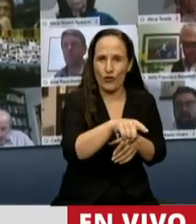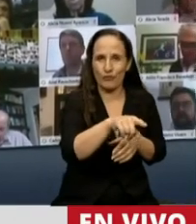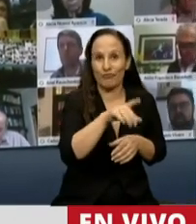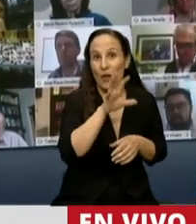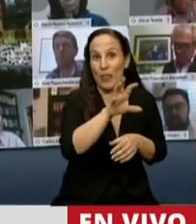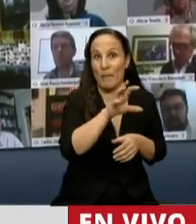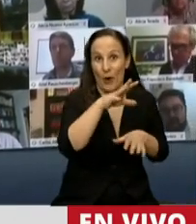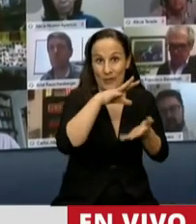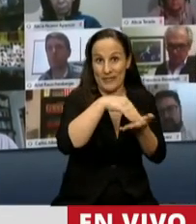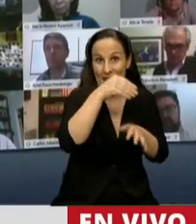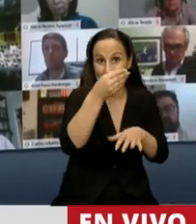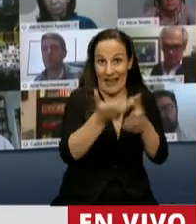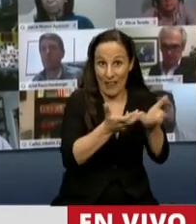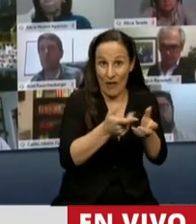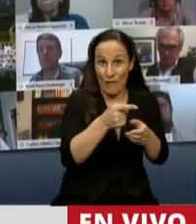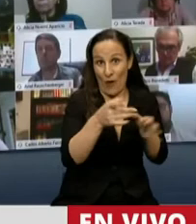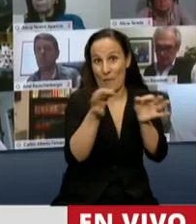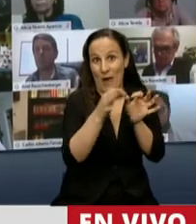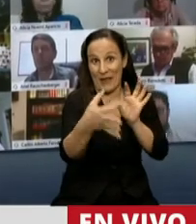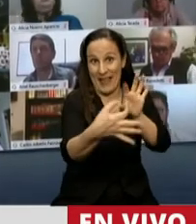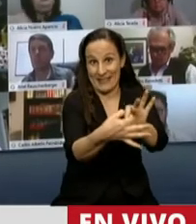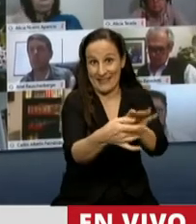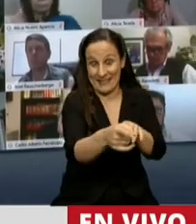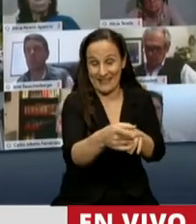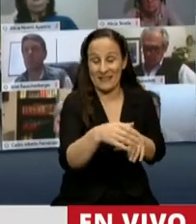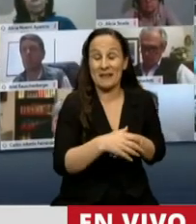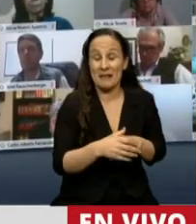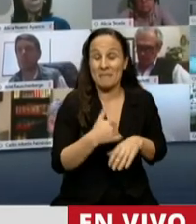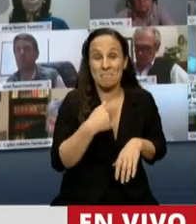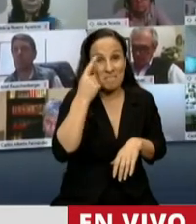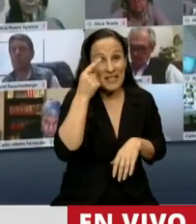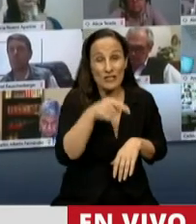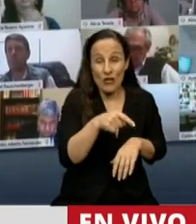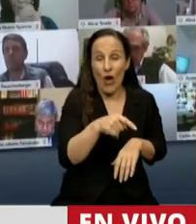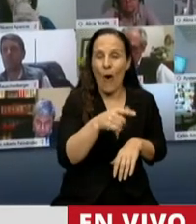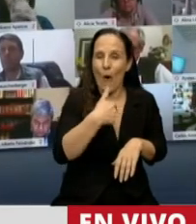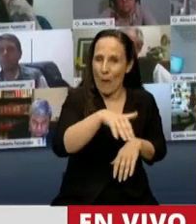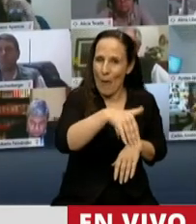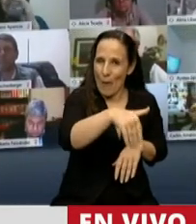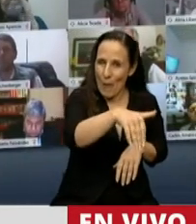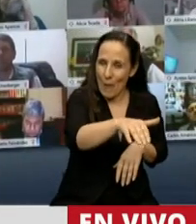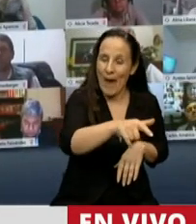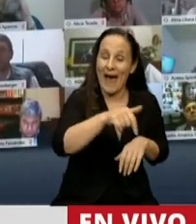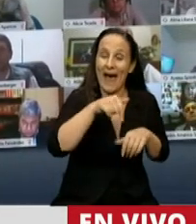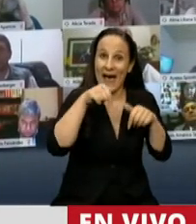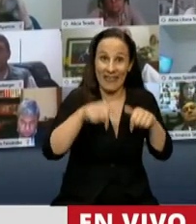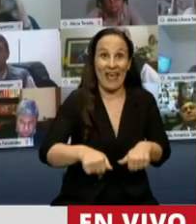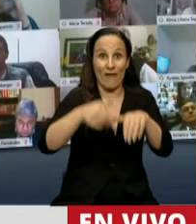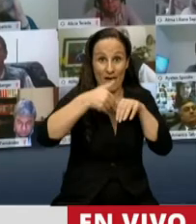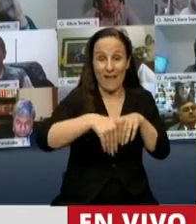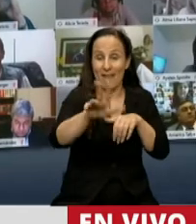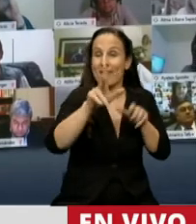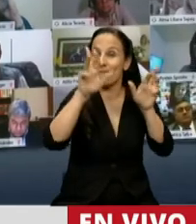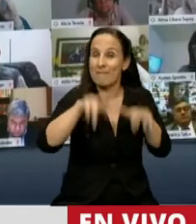la provincia de Tierra del Fuego donde pertenecen las Malvinas, me parece que esto va a permitir establecer de aquí para adelante las